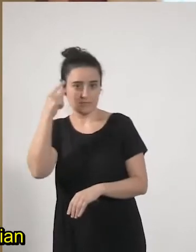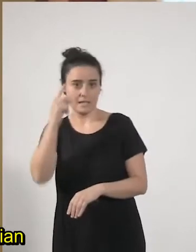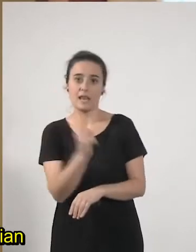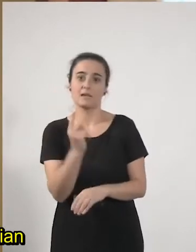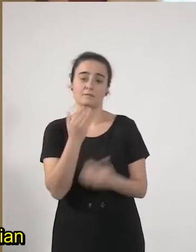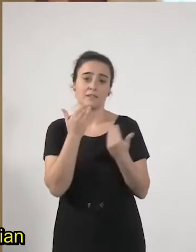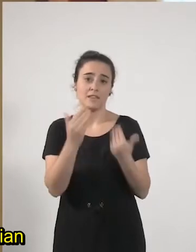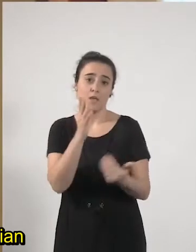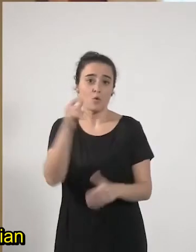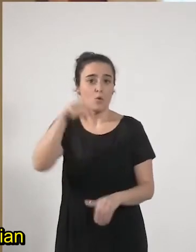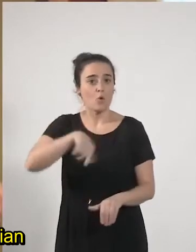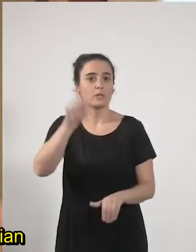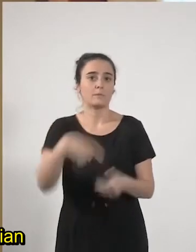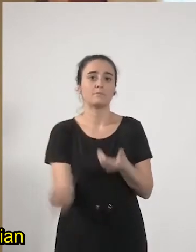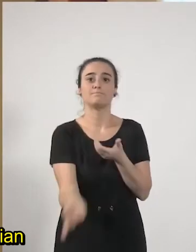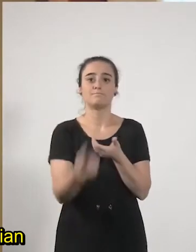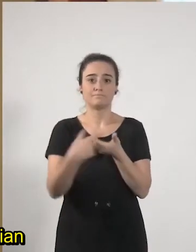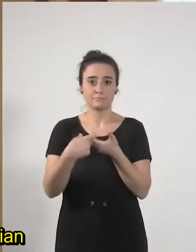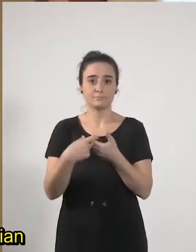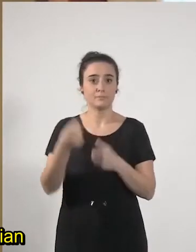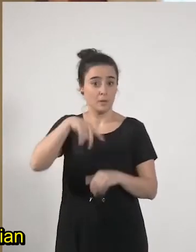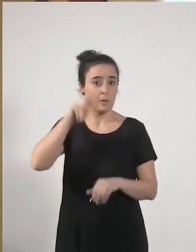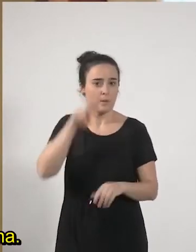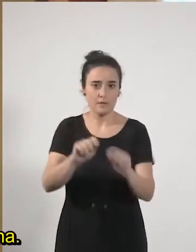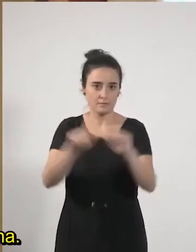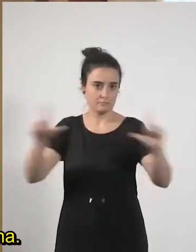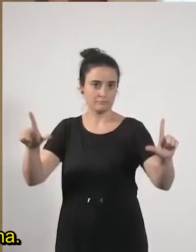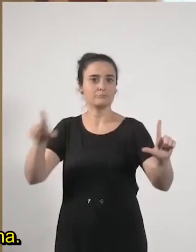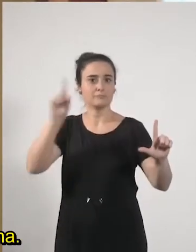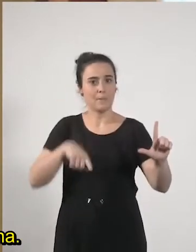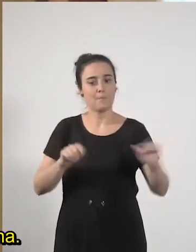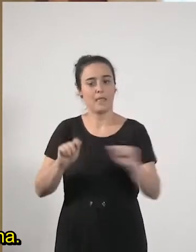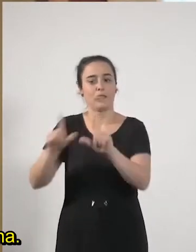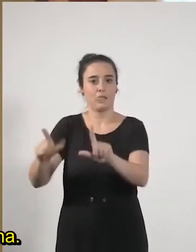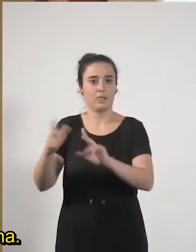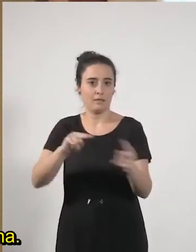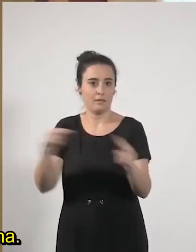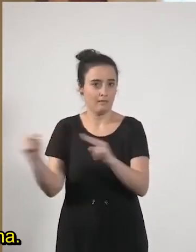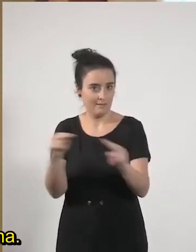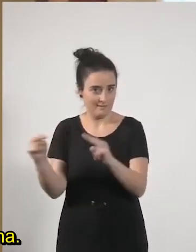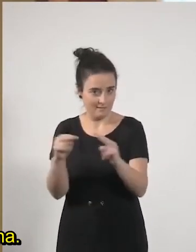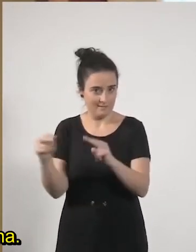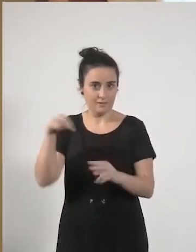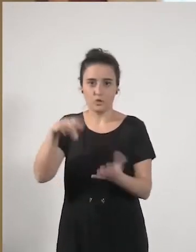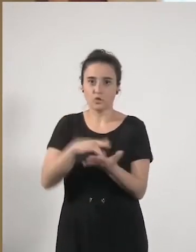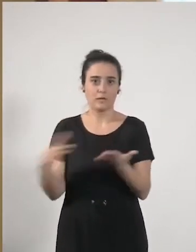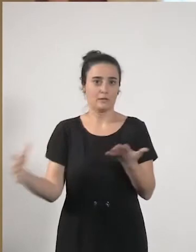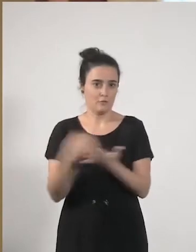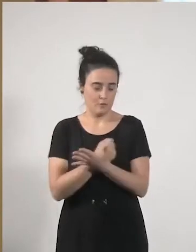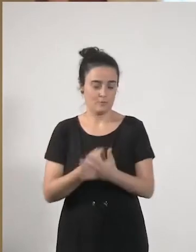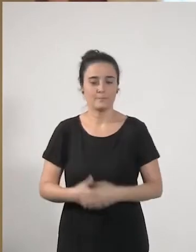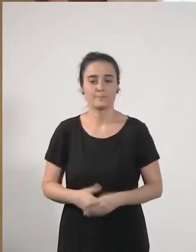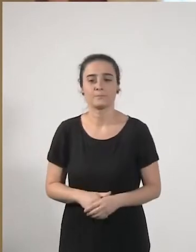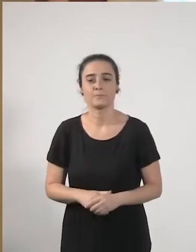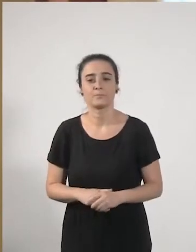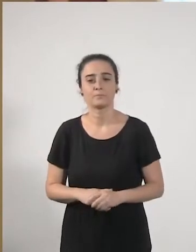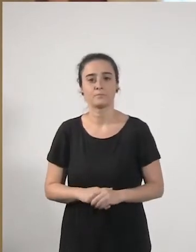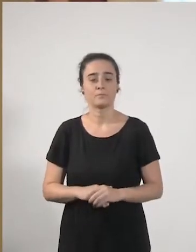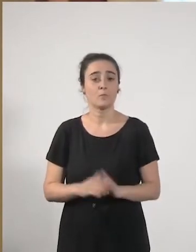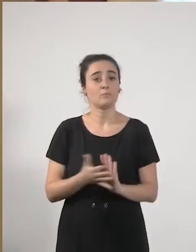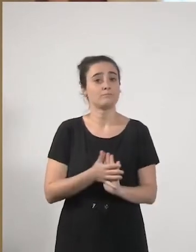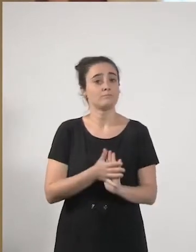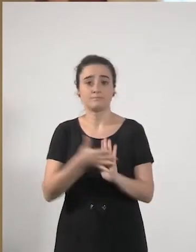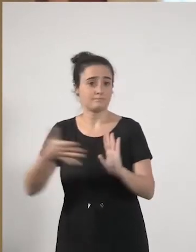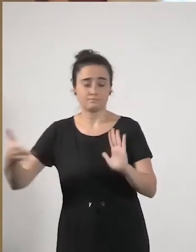gurekin gaude, ortsa ikusiko dituzue, denbora guztian interpretatzen hemen gertatzen dena. Eta luza mendutania,